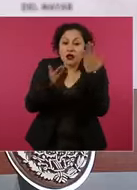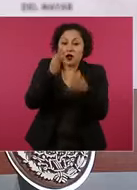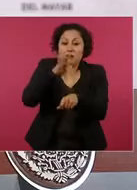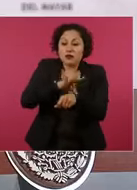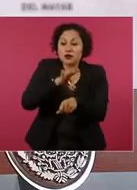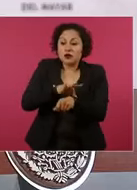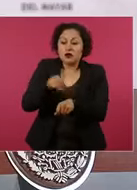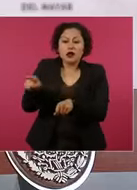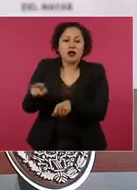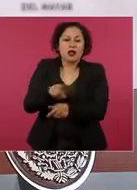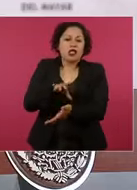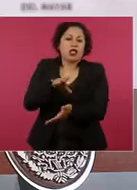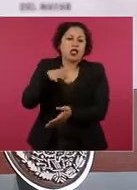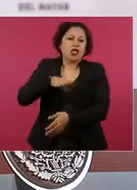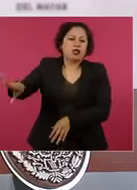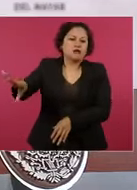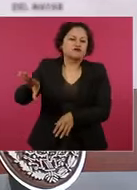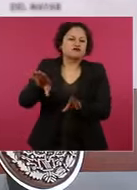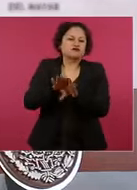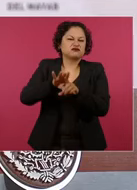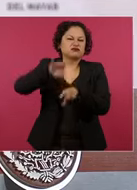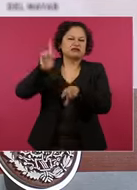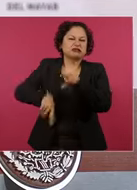el pretexto,